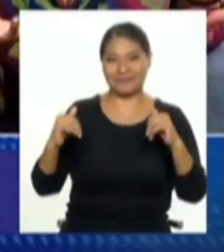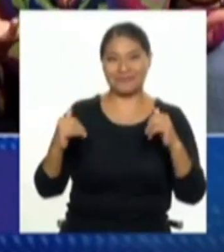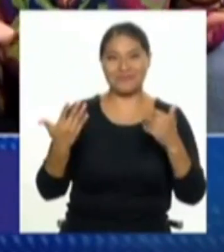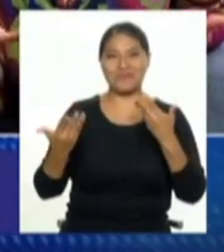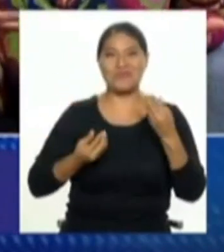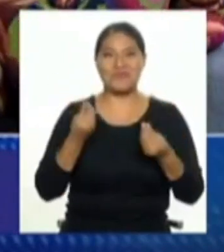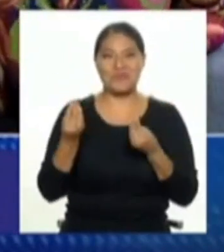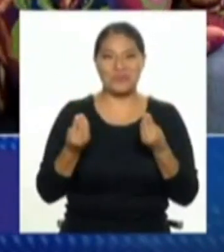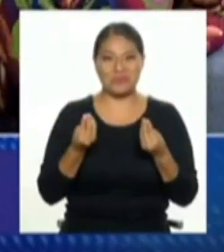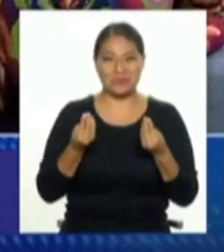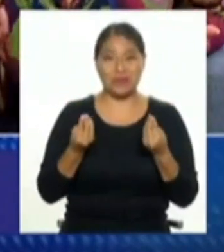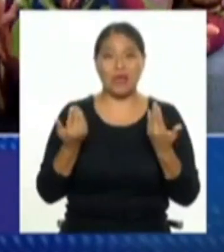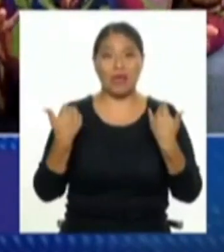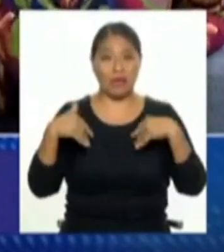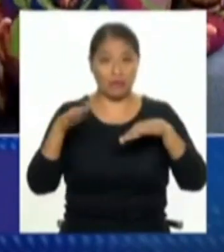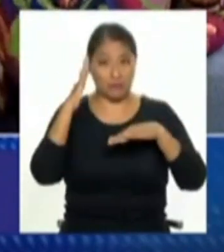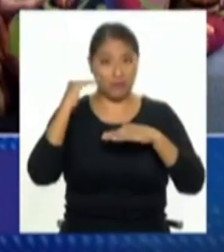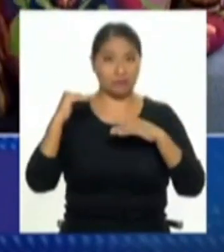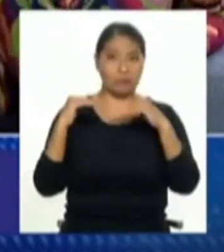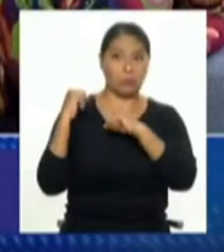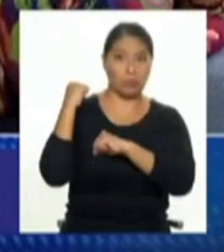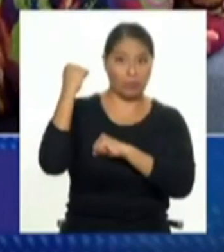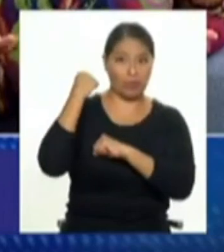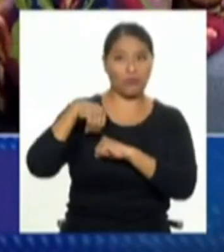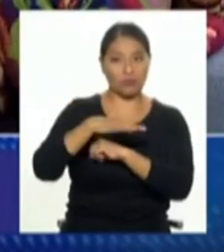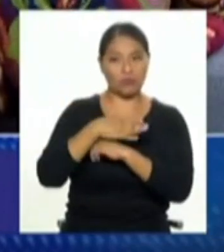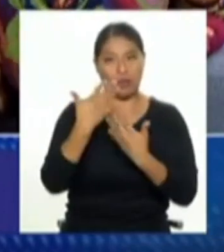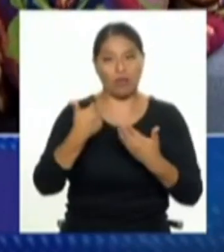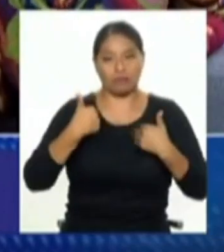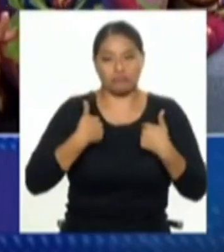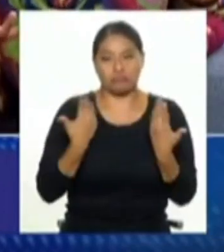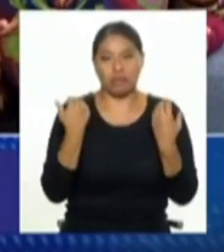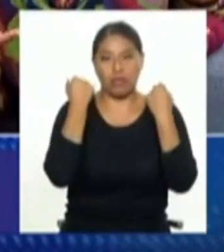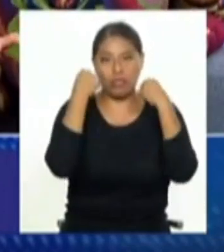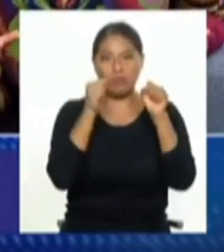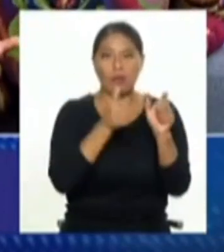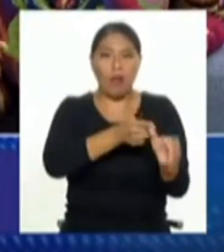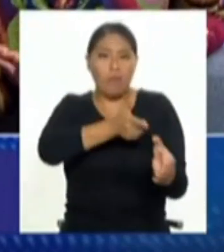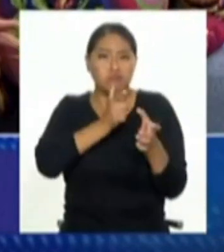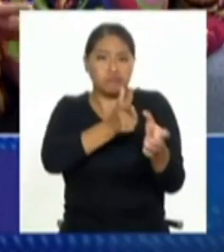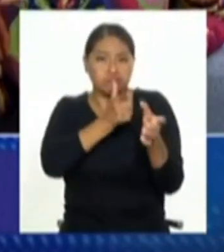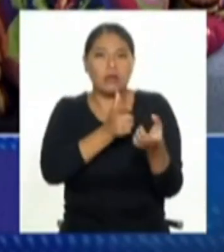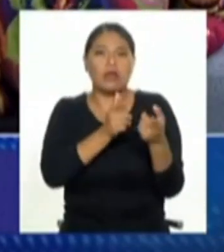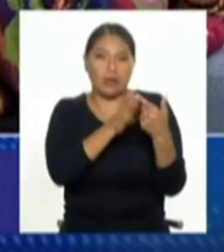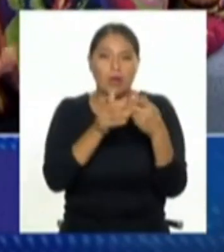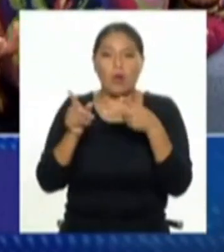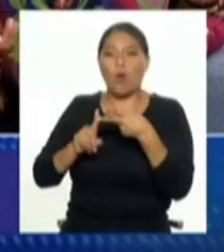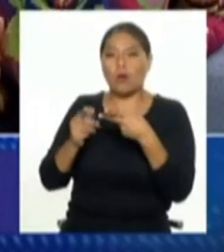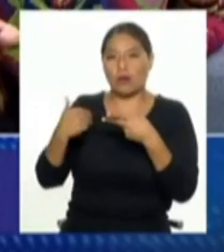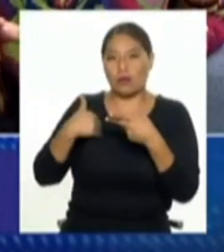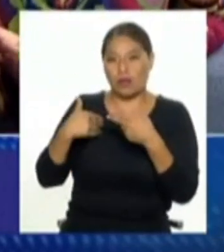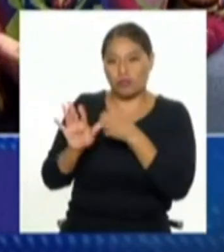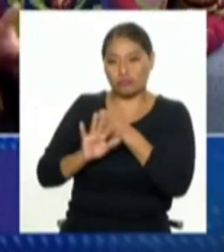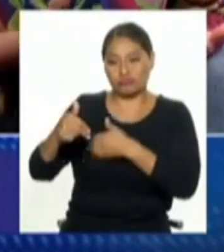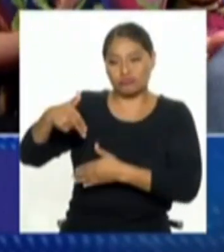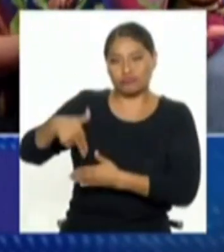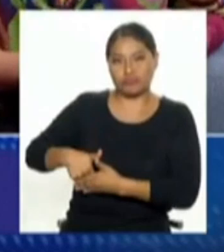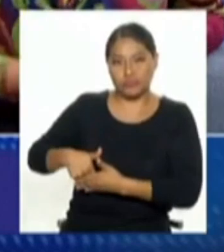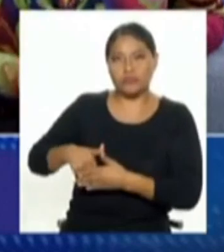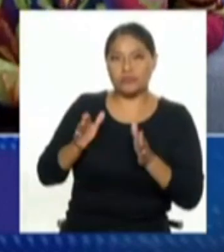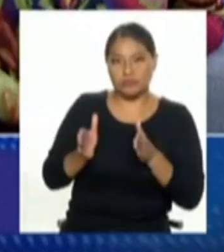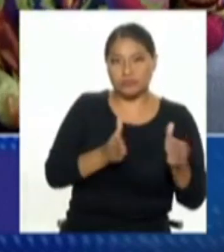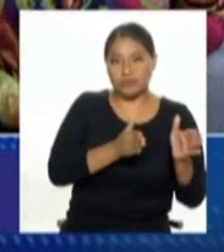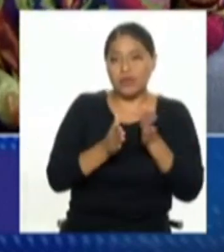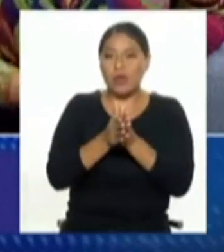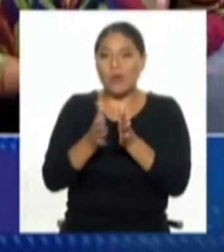¿cómo equiparamos esto? O está bien que haya el derecho de la gente que quiere, eventualmente, pues por deporte hacerlo, pero si esto facilita que otros inescrupulosos